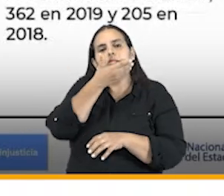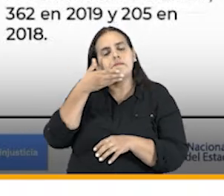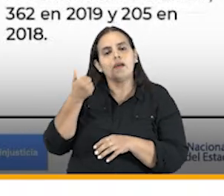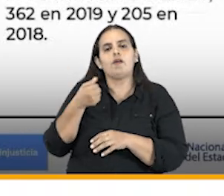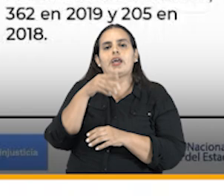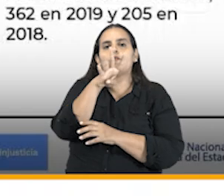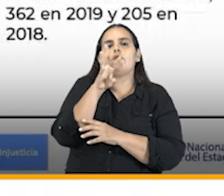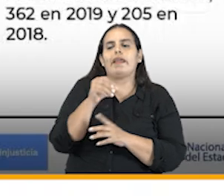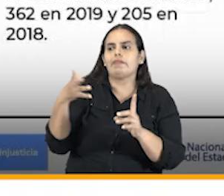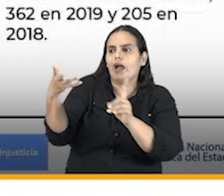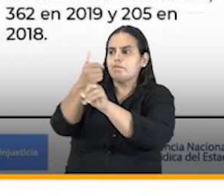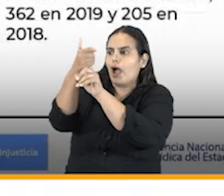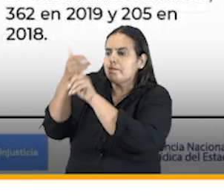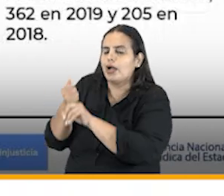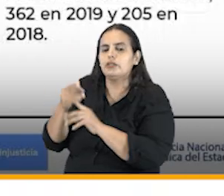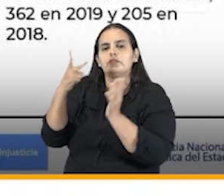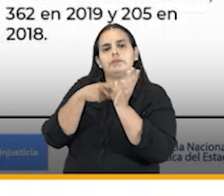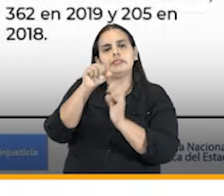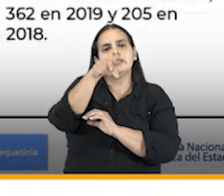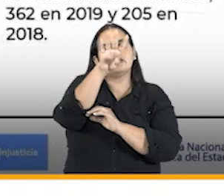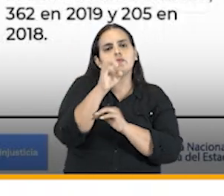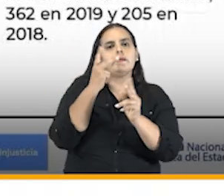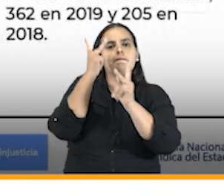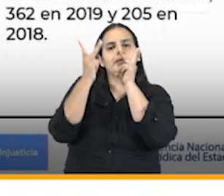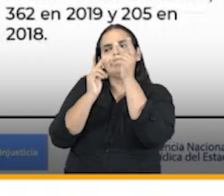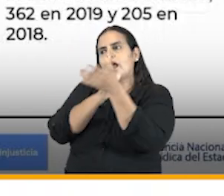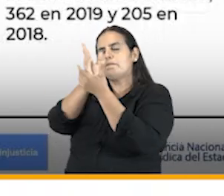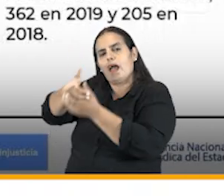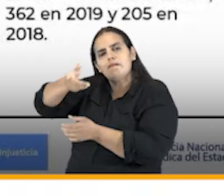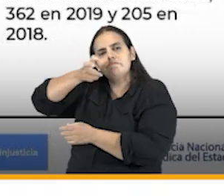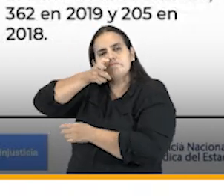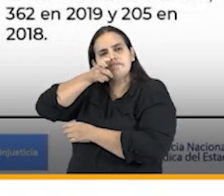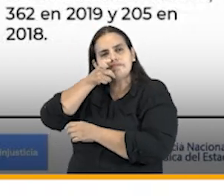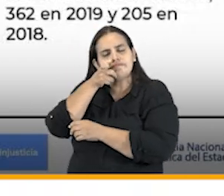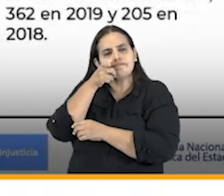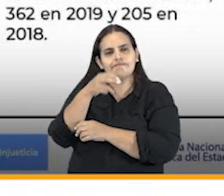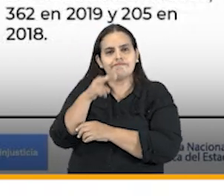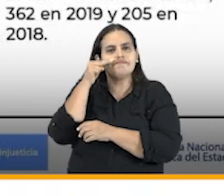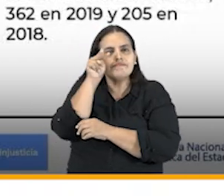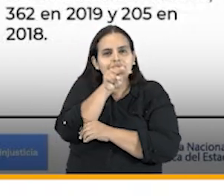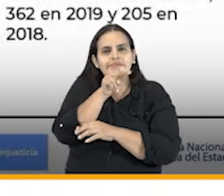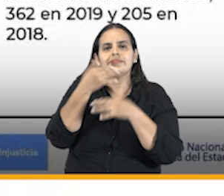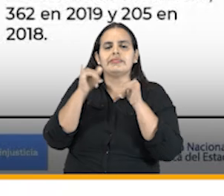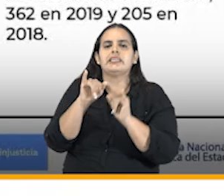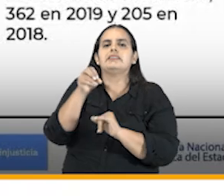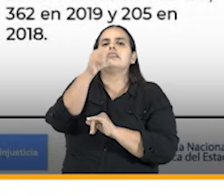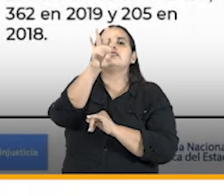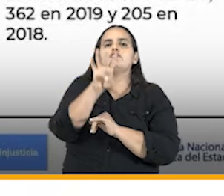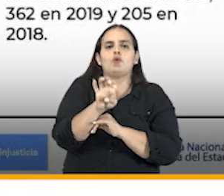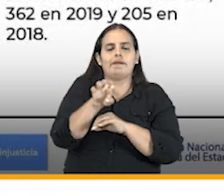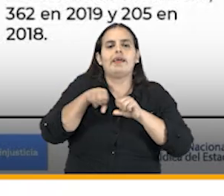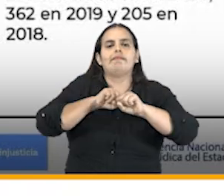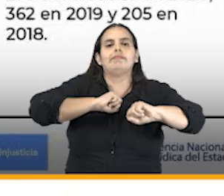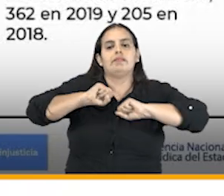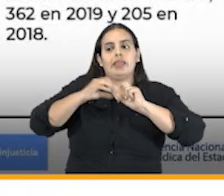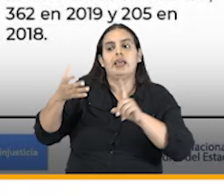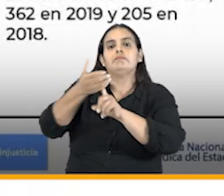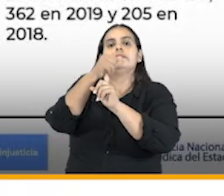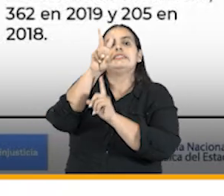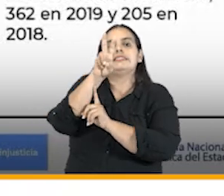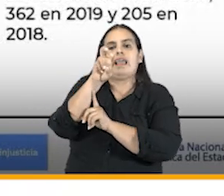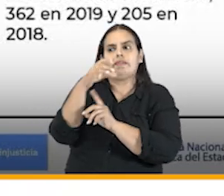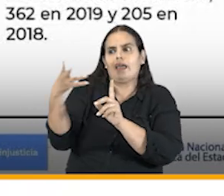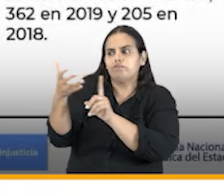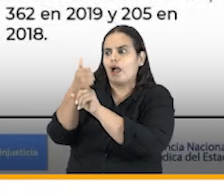40 hallazgos en 2019 con la visita de la Contraloría 19 actividades de mejora y 7 hallazgos con el